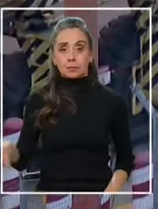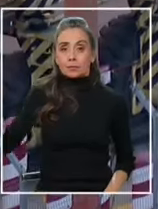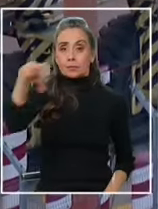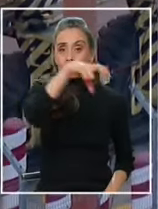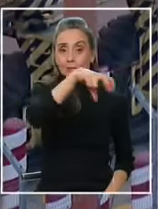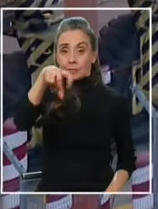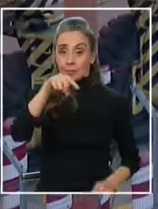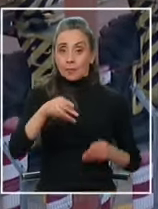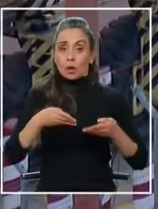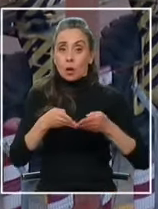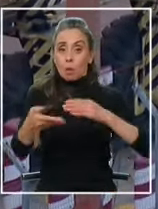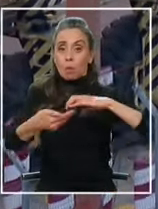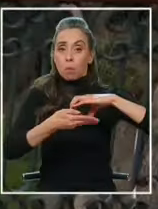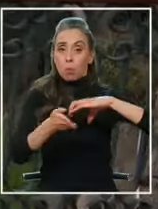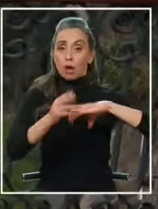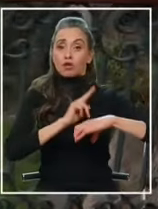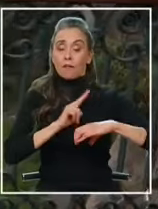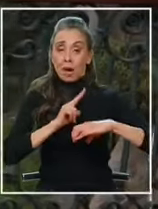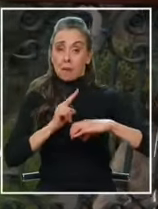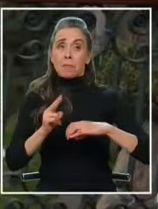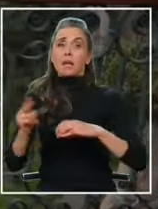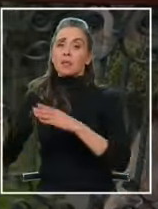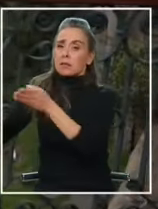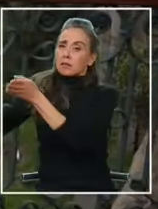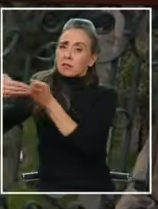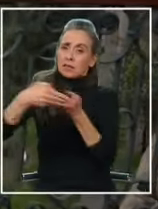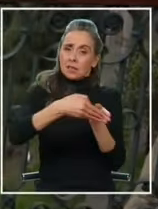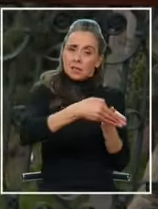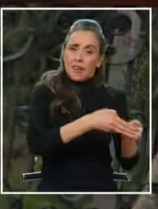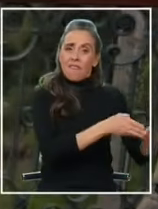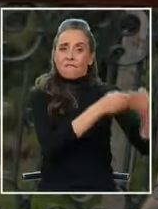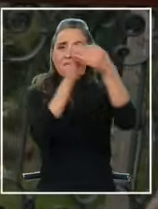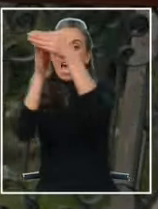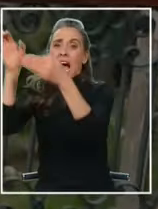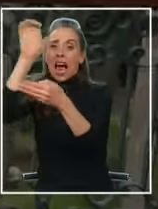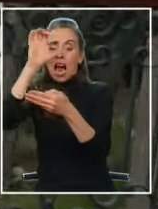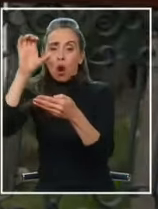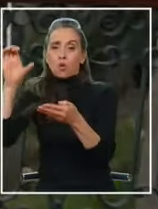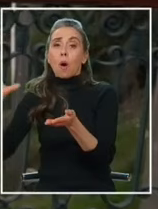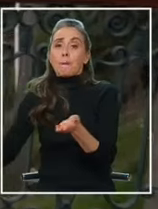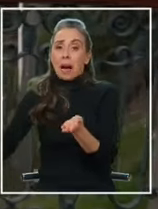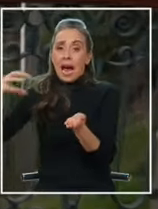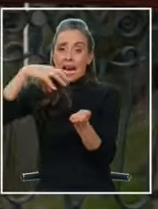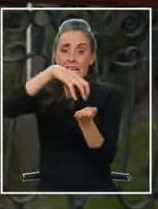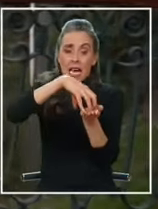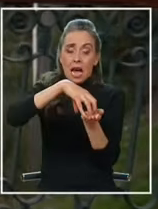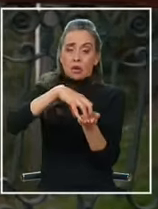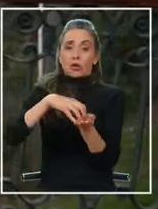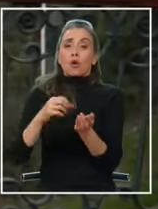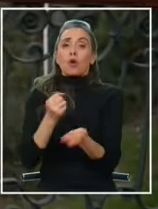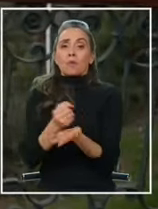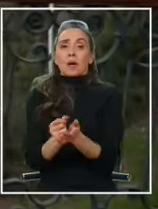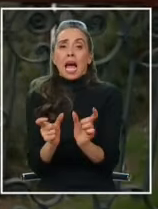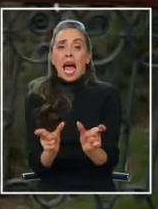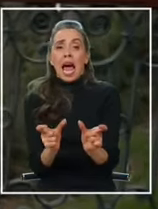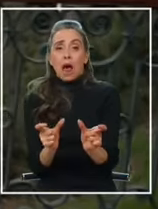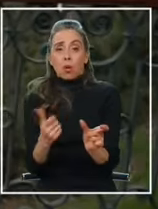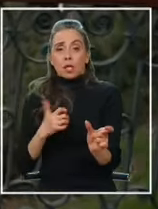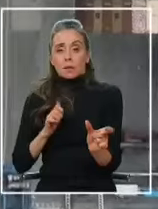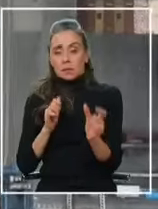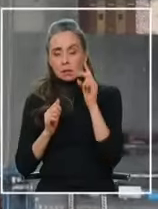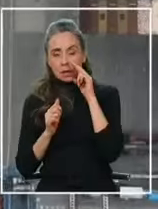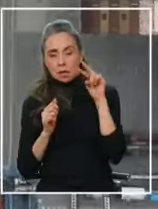Hasta el puerto de Valparaíso llegó una carga cuyo destino era Europa pero que era atentamente vigilada por aduanas y por la policía de